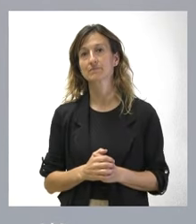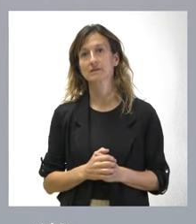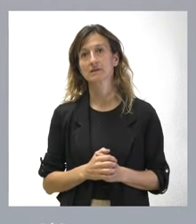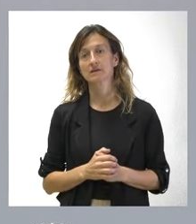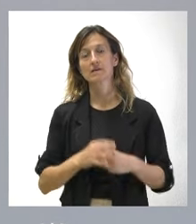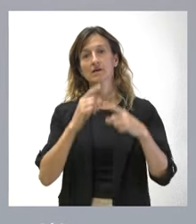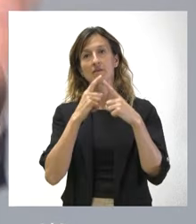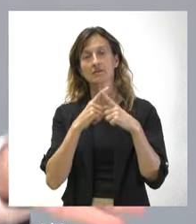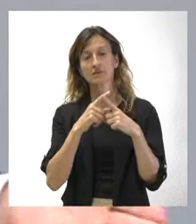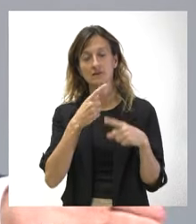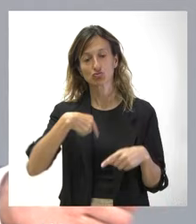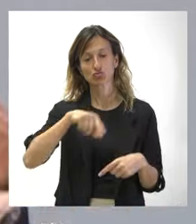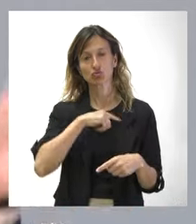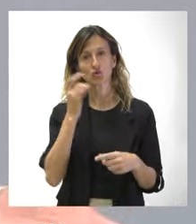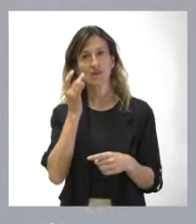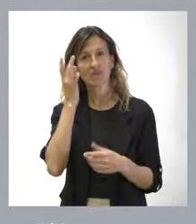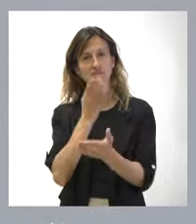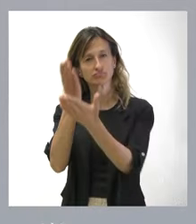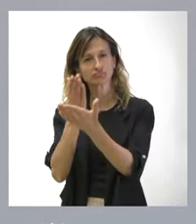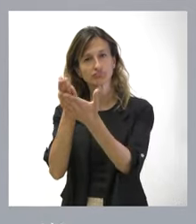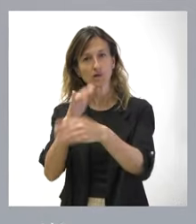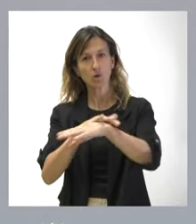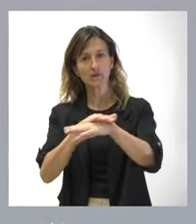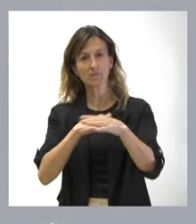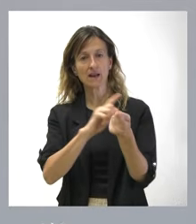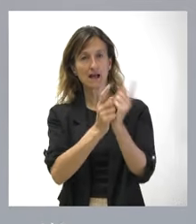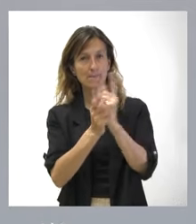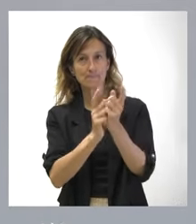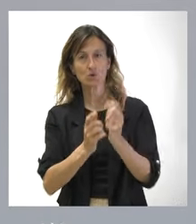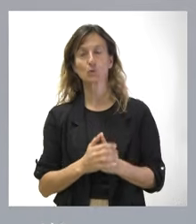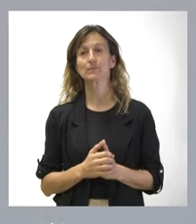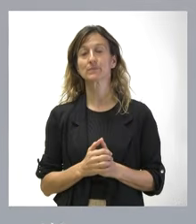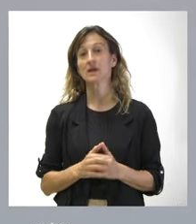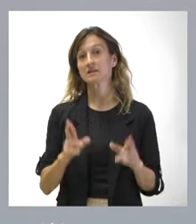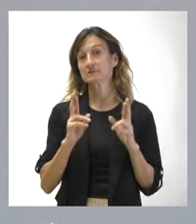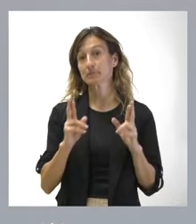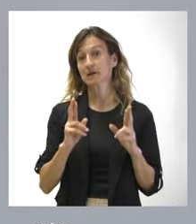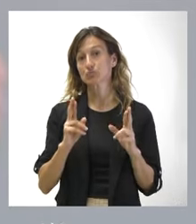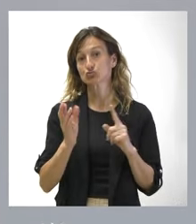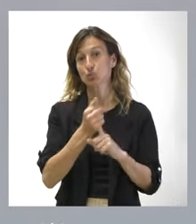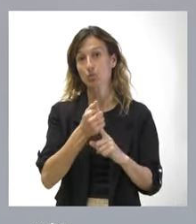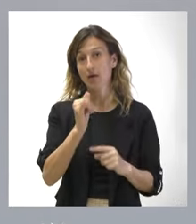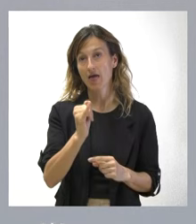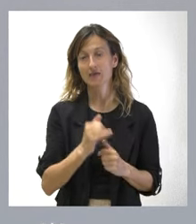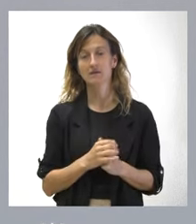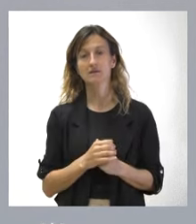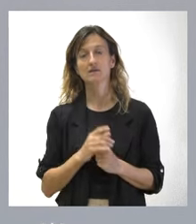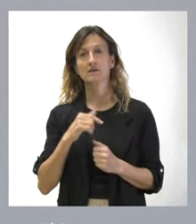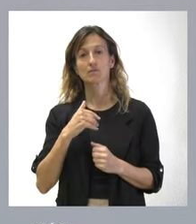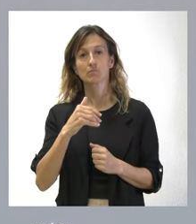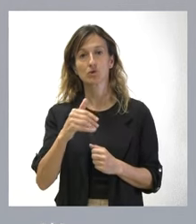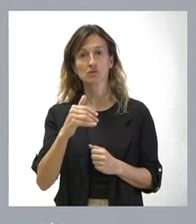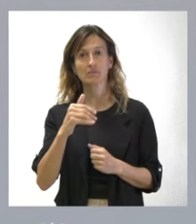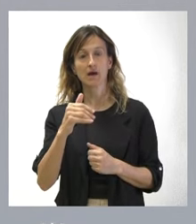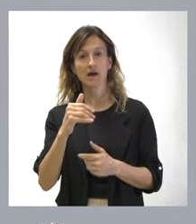lógicamente, nosotros hemos planteado ideas al Gobierno para que se corrijan y esperemos que se puedan corregir y esperemos que se puedan incluir en la próxima conferencia de